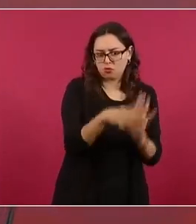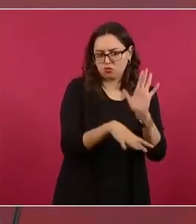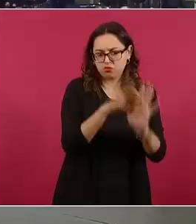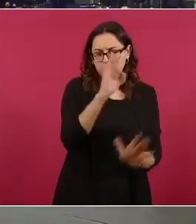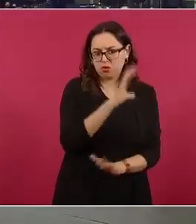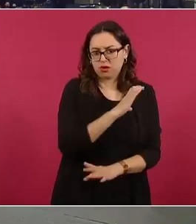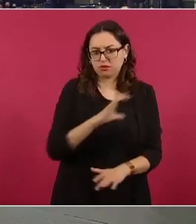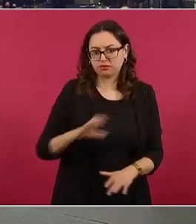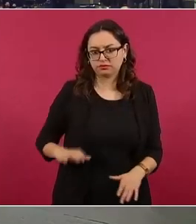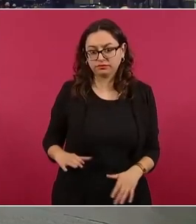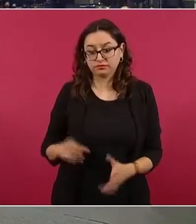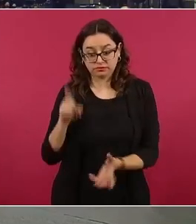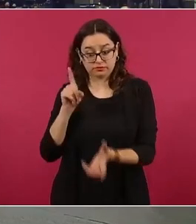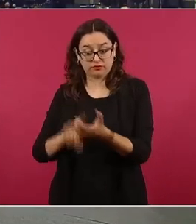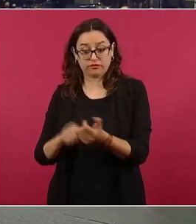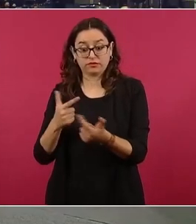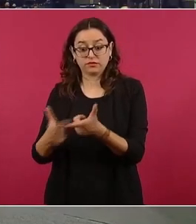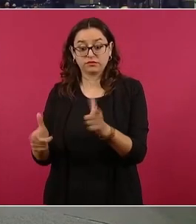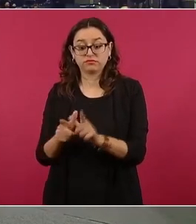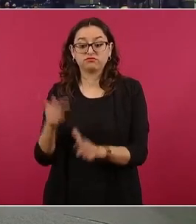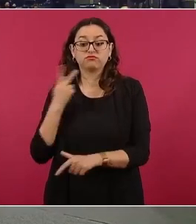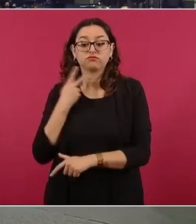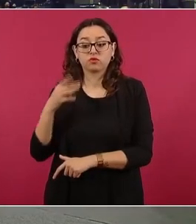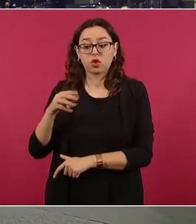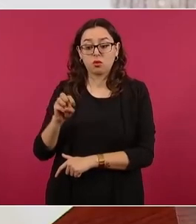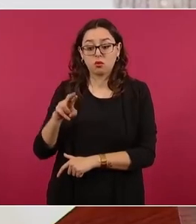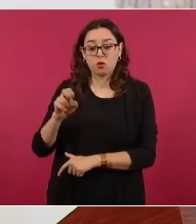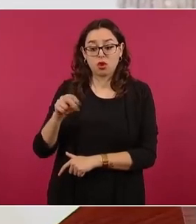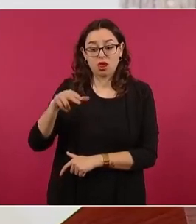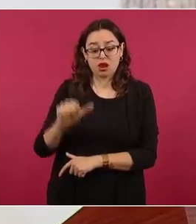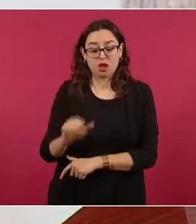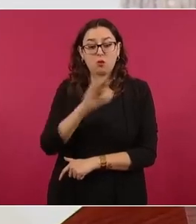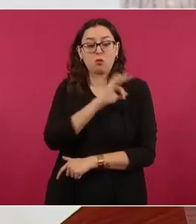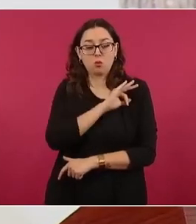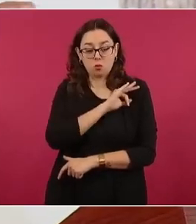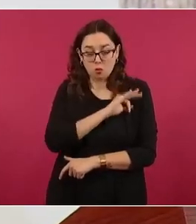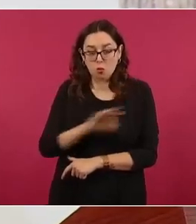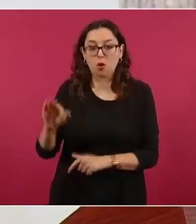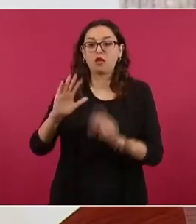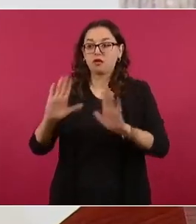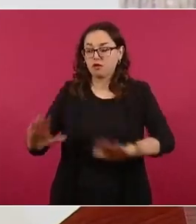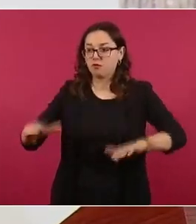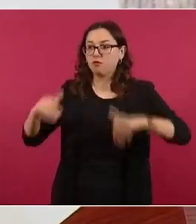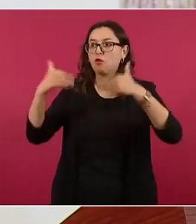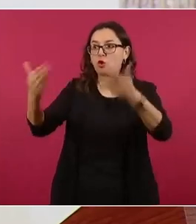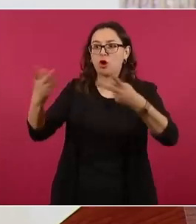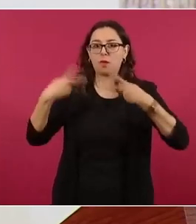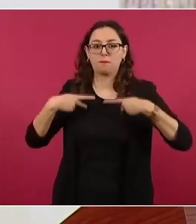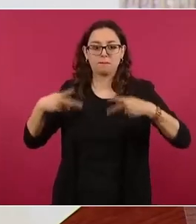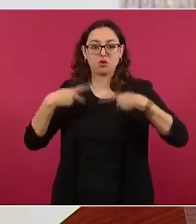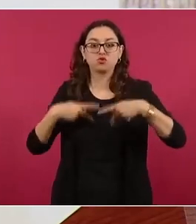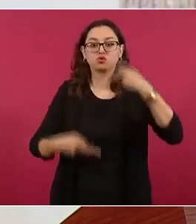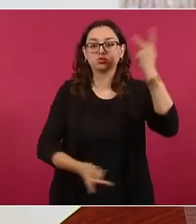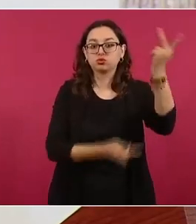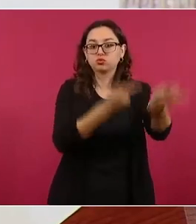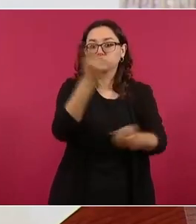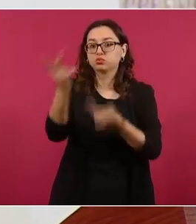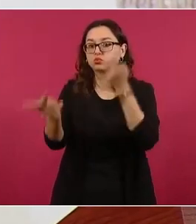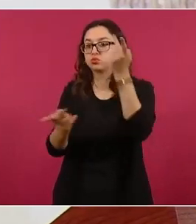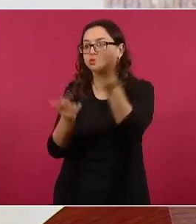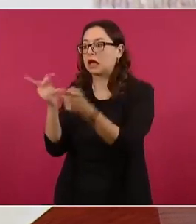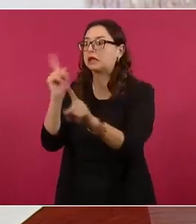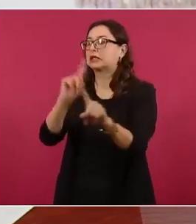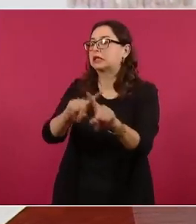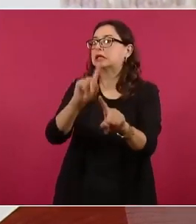que ya se han aplicado bueno ahora para decidir las